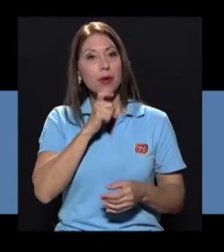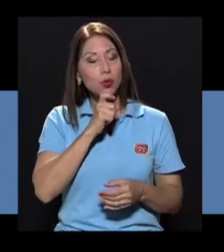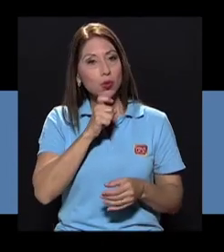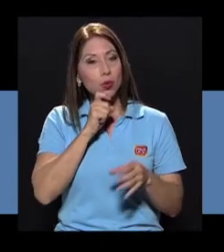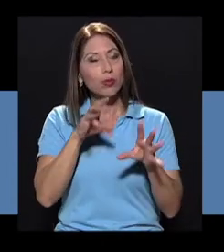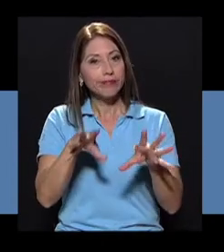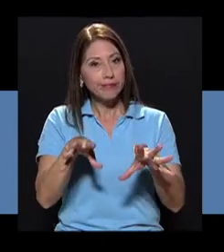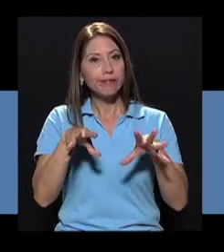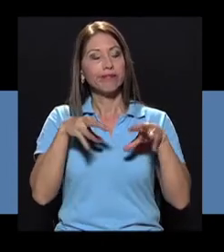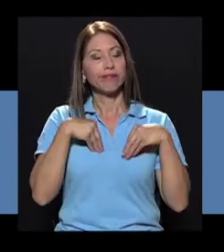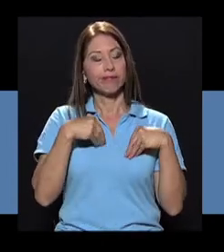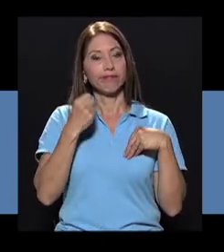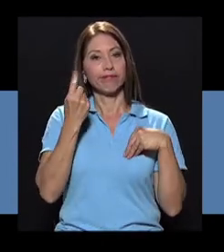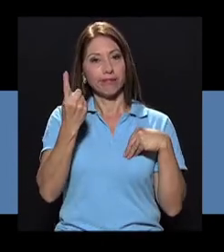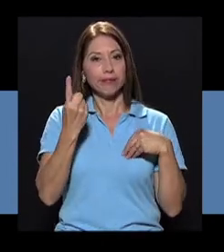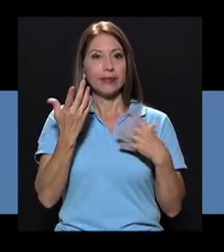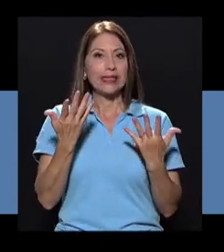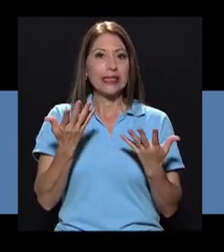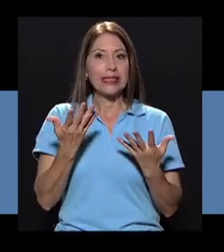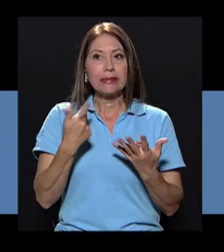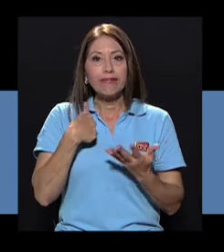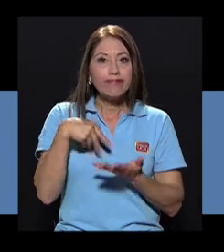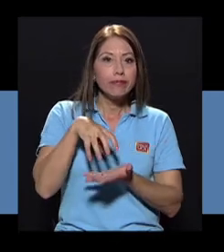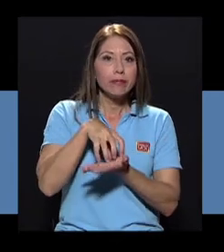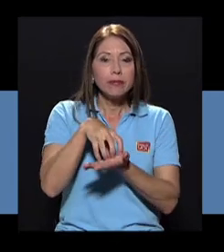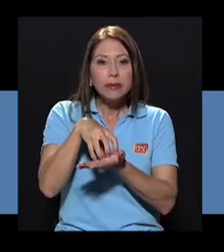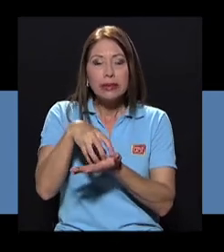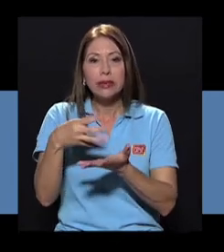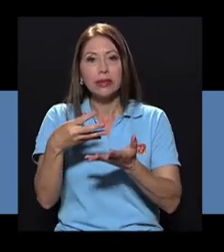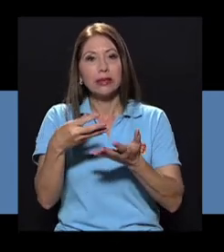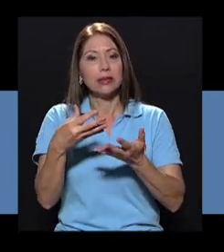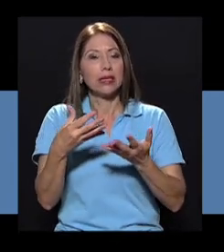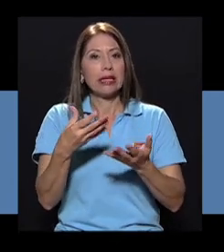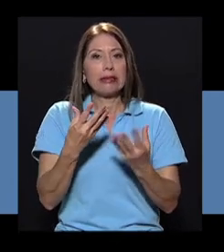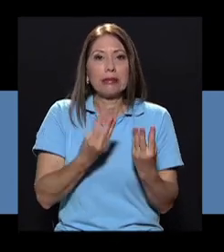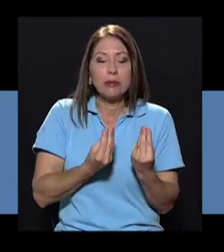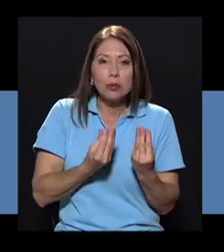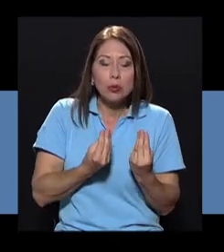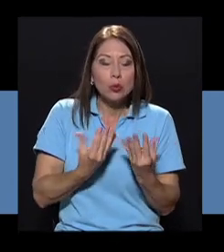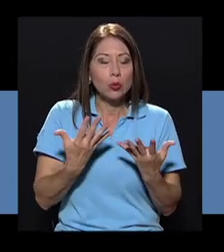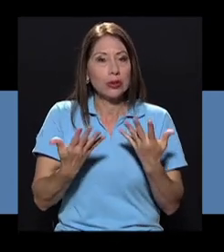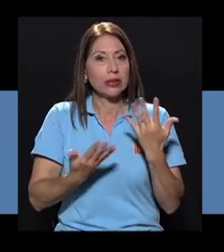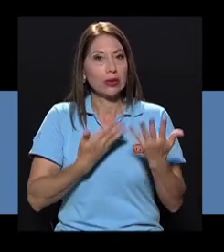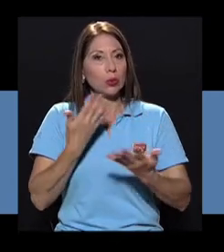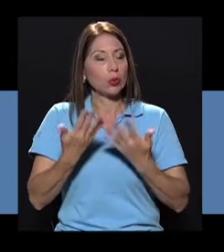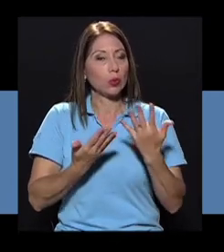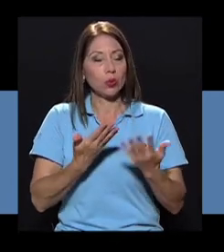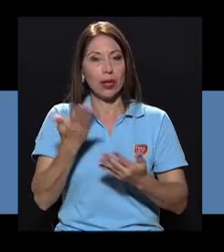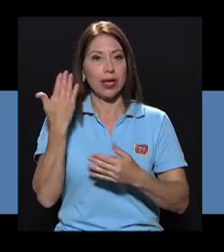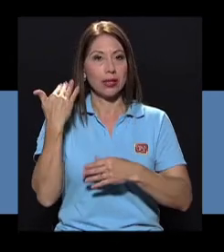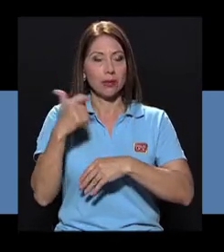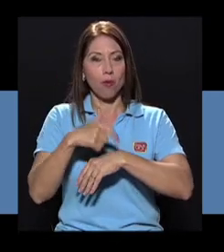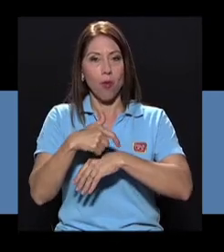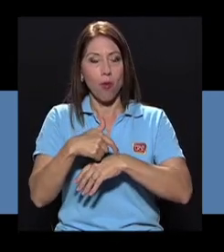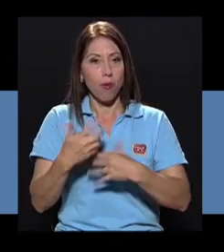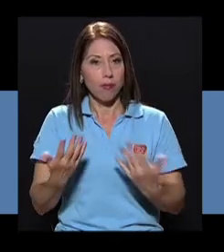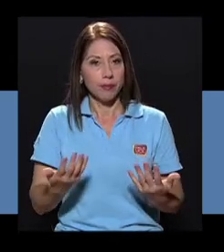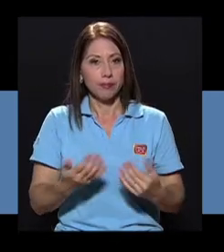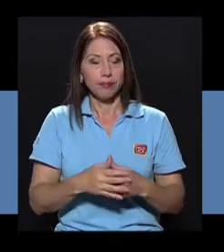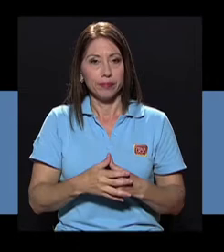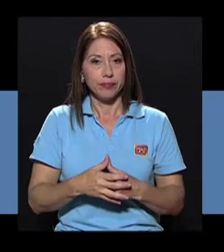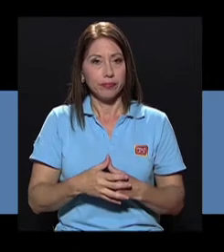costó asimilarla y pues las dudas y todos los temores que uno genera en ese momento.